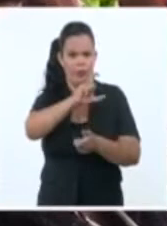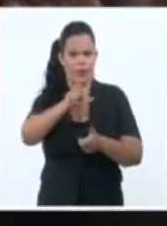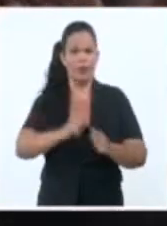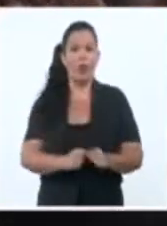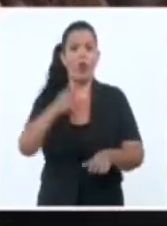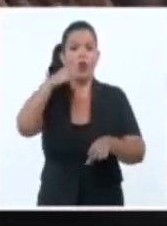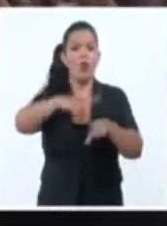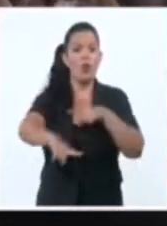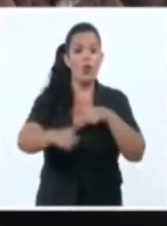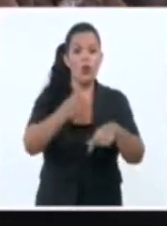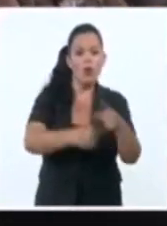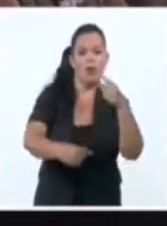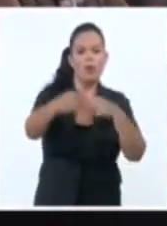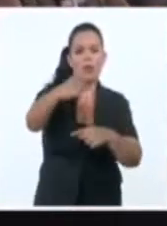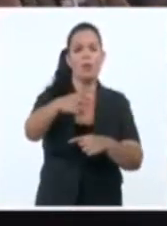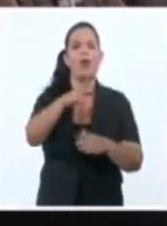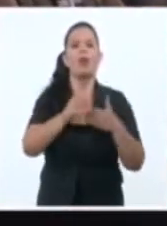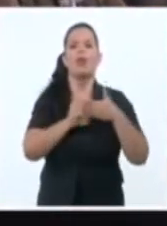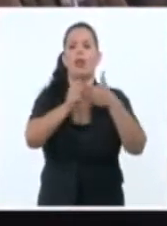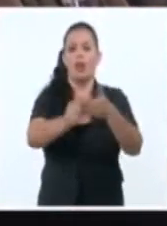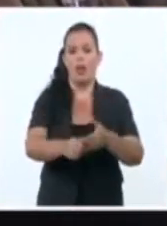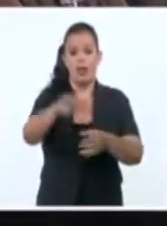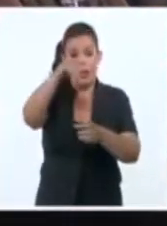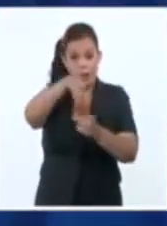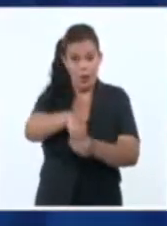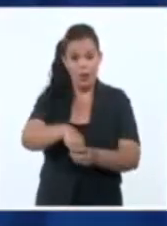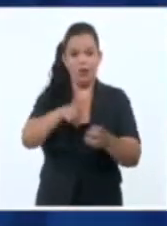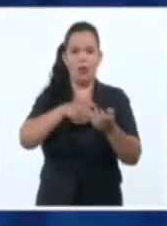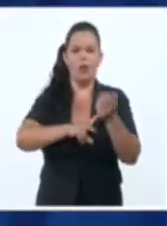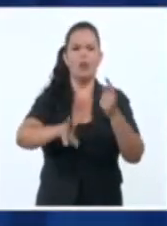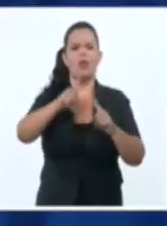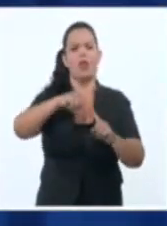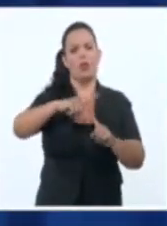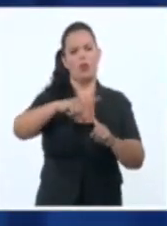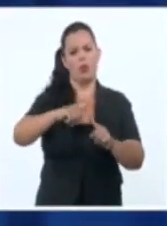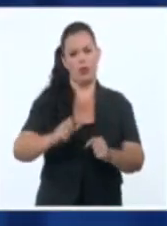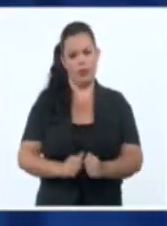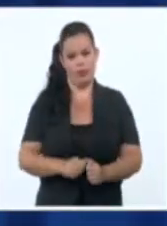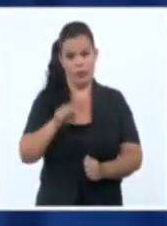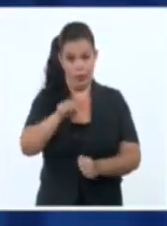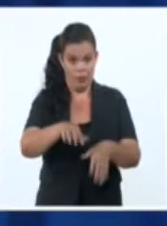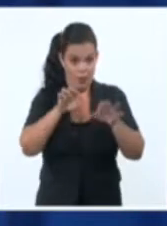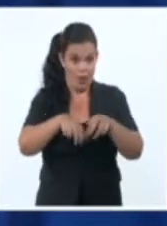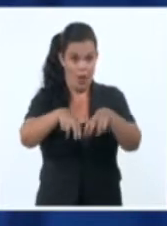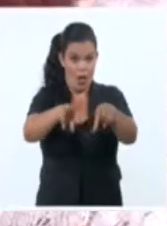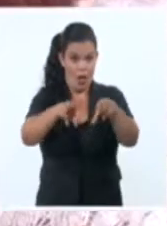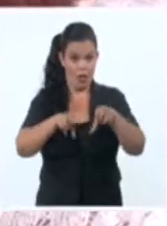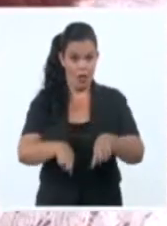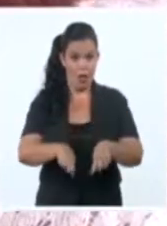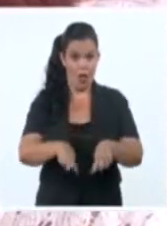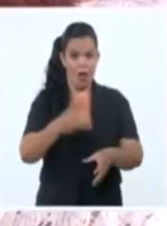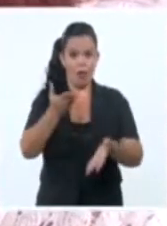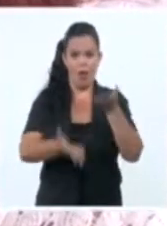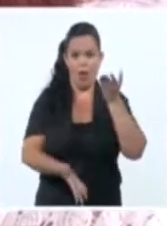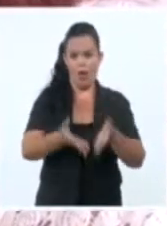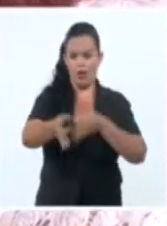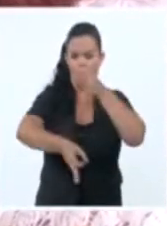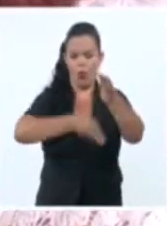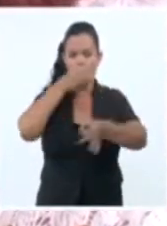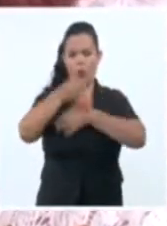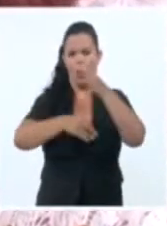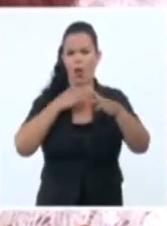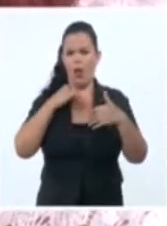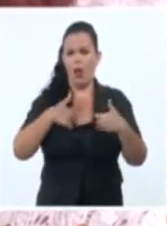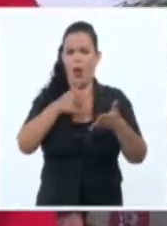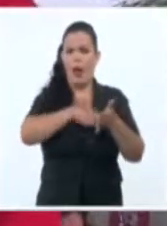principales dirigentes de la organización partidista en las Tunas. En la asamblea se expusieron las proyecciones de trabajo para la etapa venidera